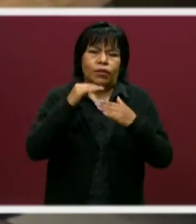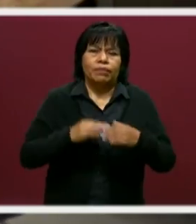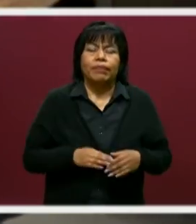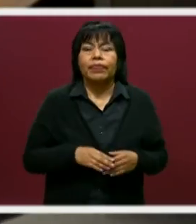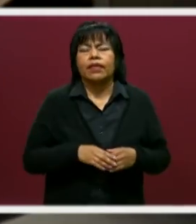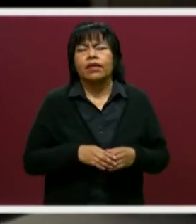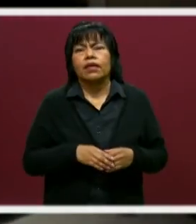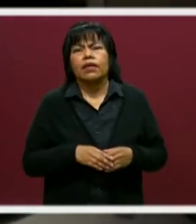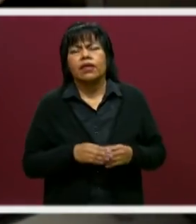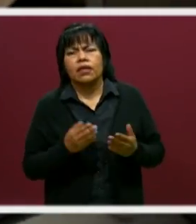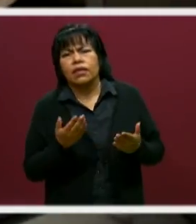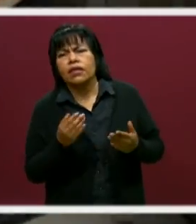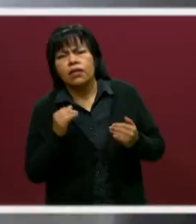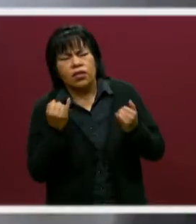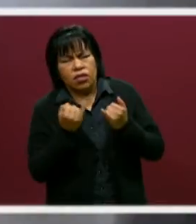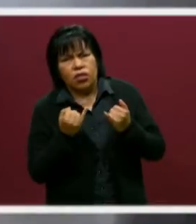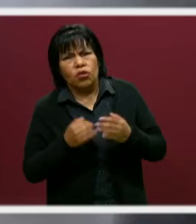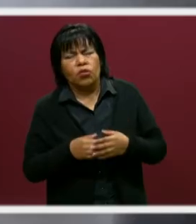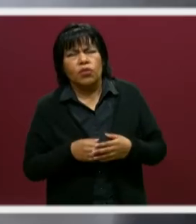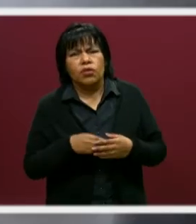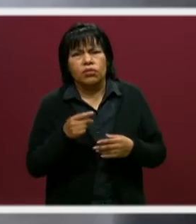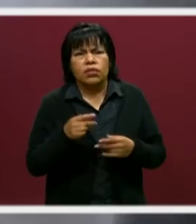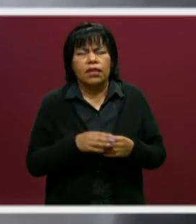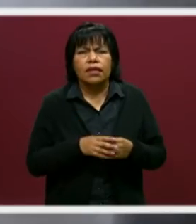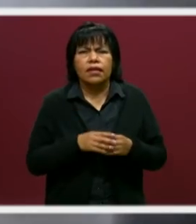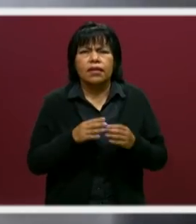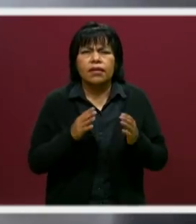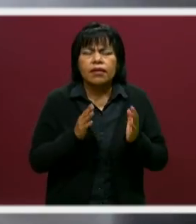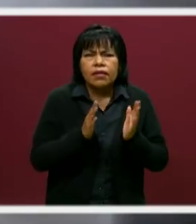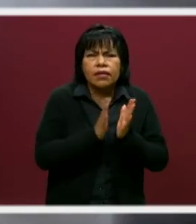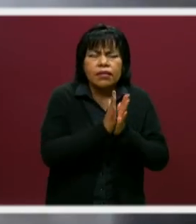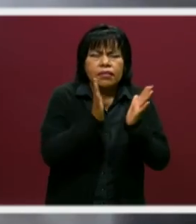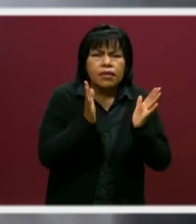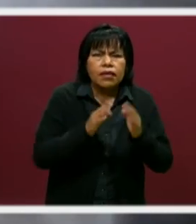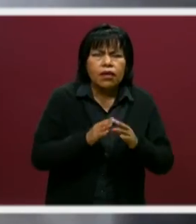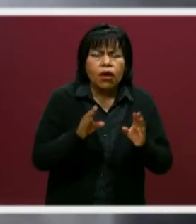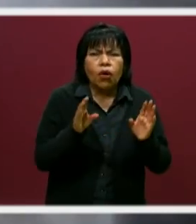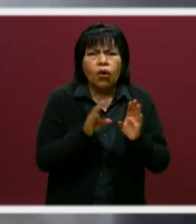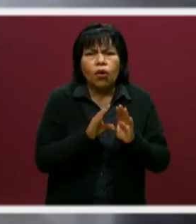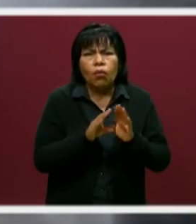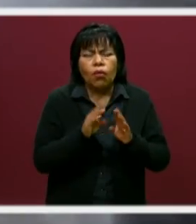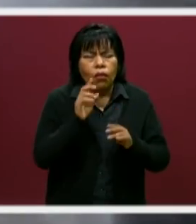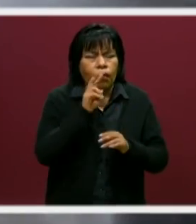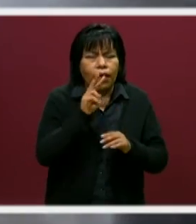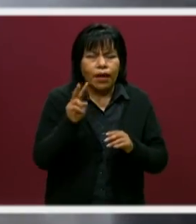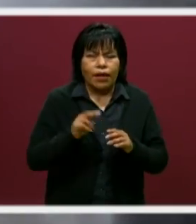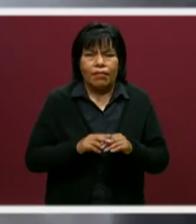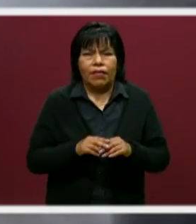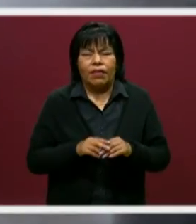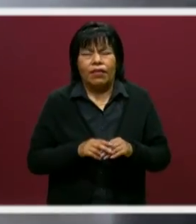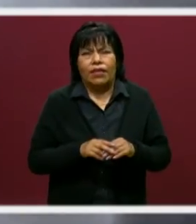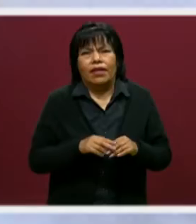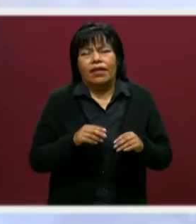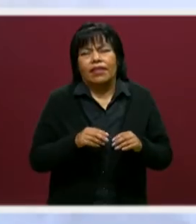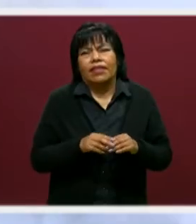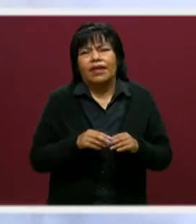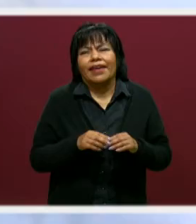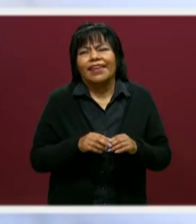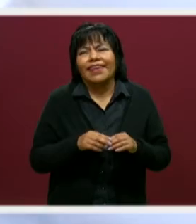laboral, bueno, pues también ustedes tienen convenios, los estudiantes. Entonces, estamos viendo ahorita imágenes, por ejemplo, del laboratorio de